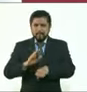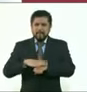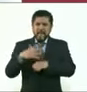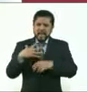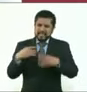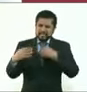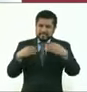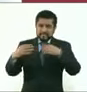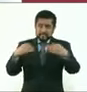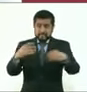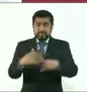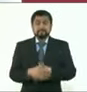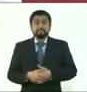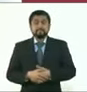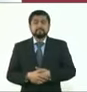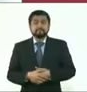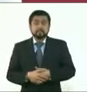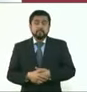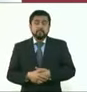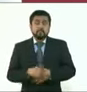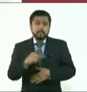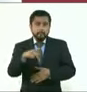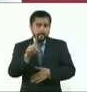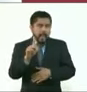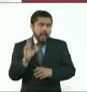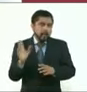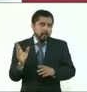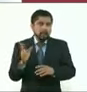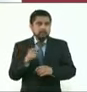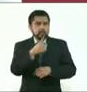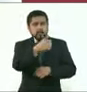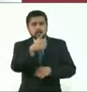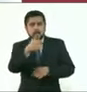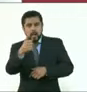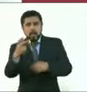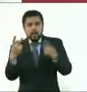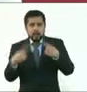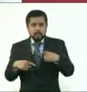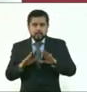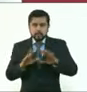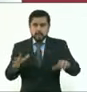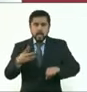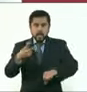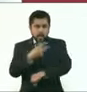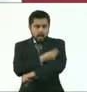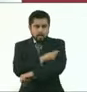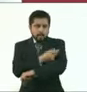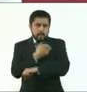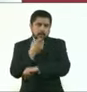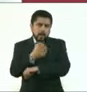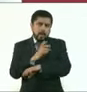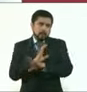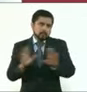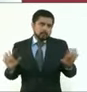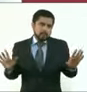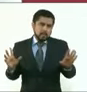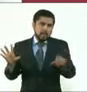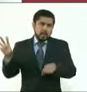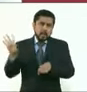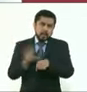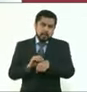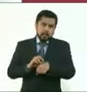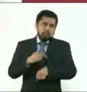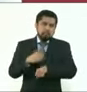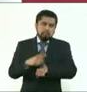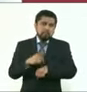otras variantes que ha habido, pero si estamos vacunados, pues entonces tiene un impacto diferente. Entonces,